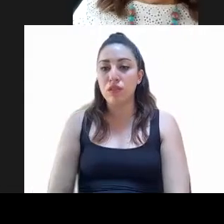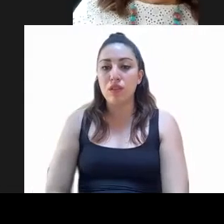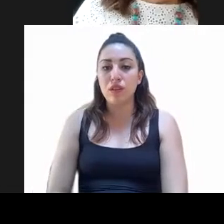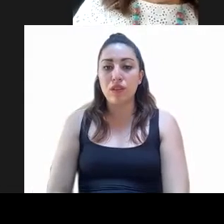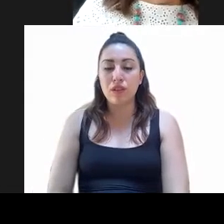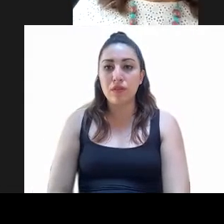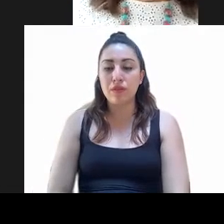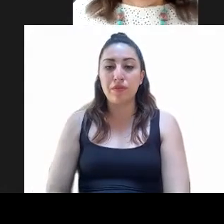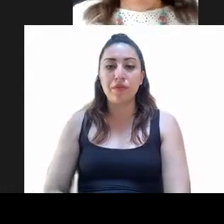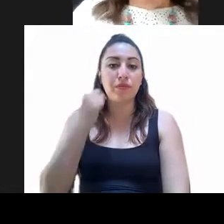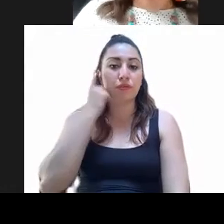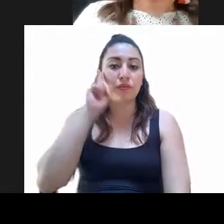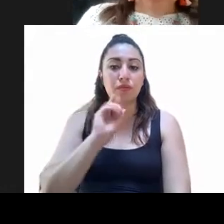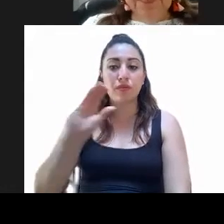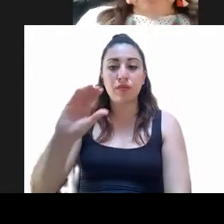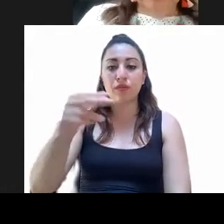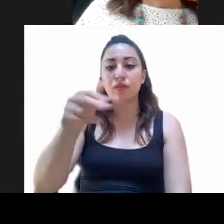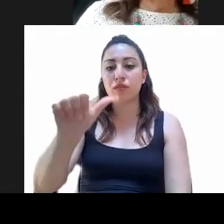María Guadalupe Chavira de la Rosa.